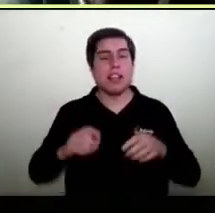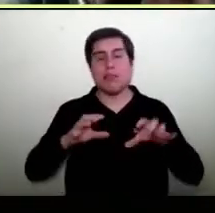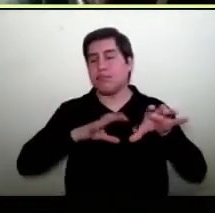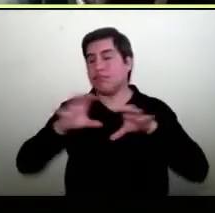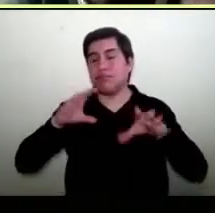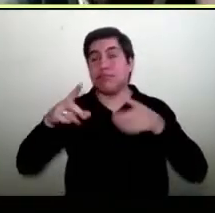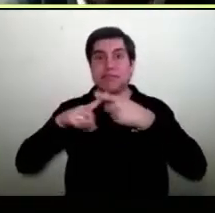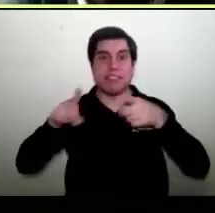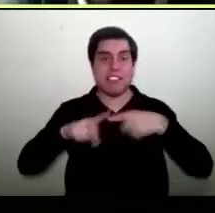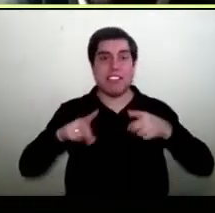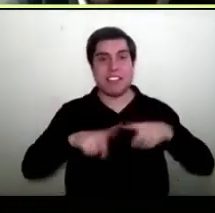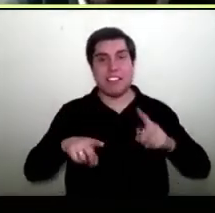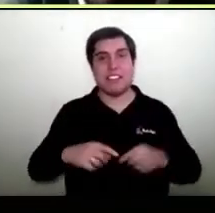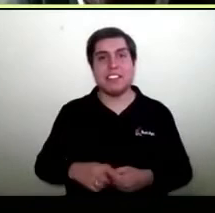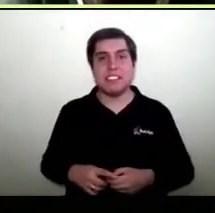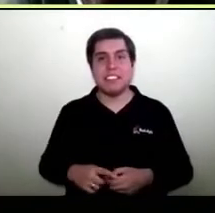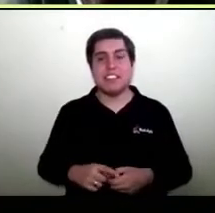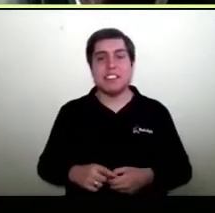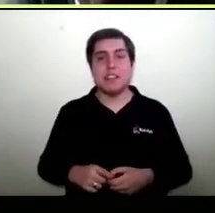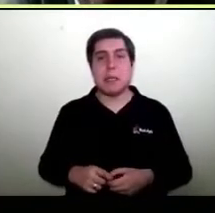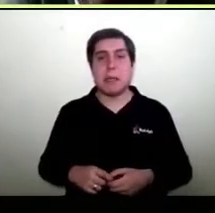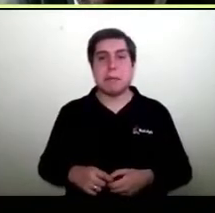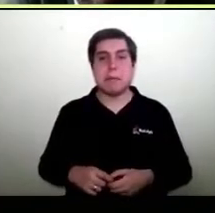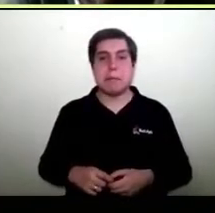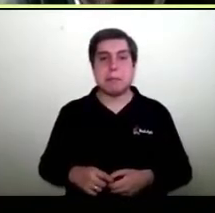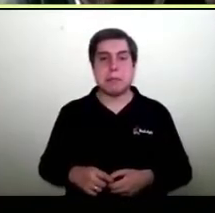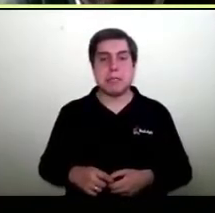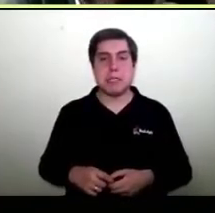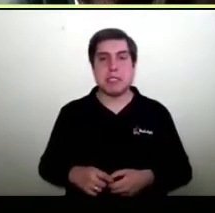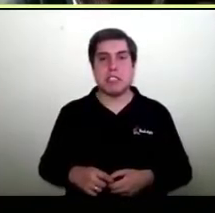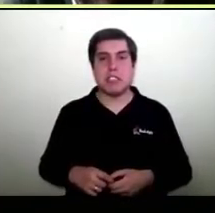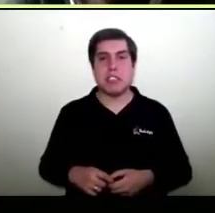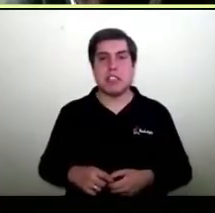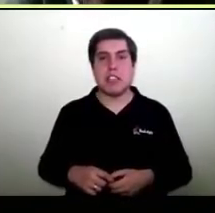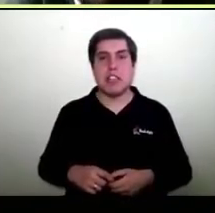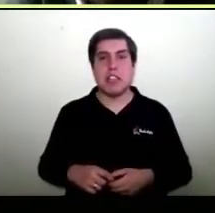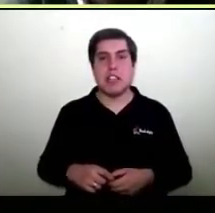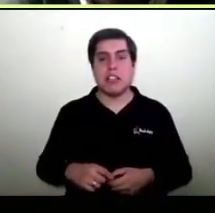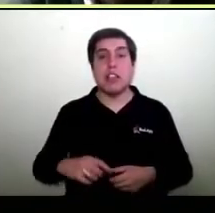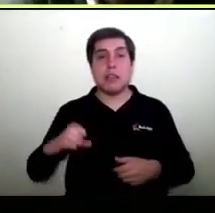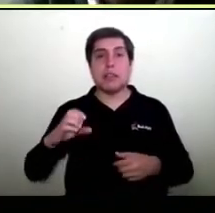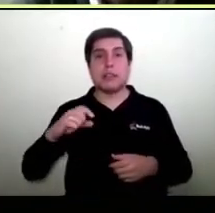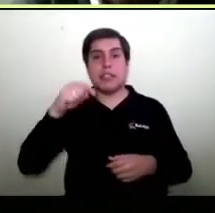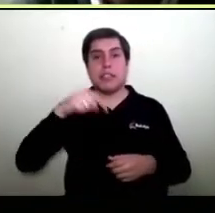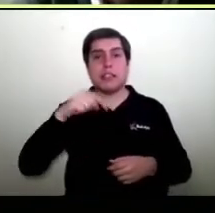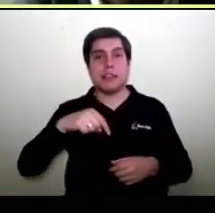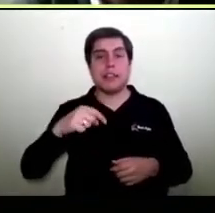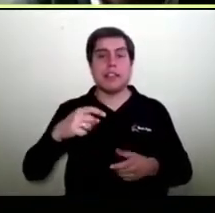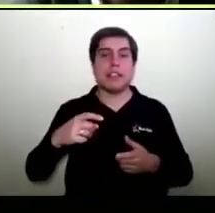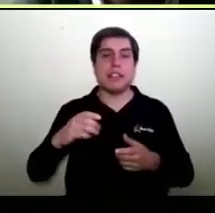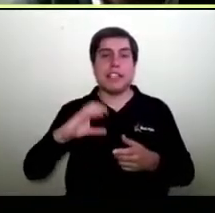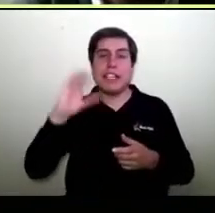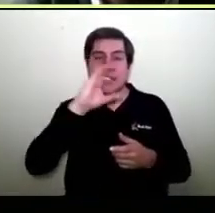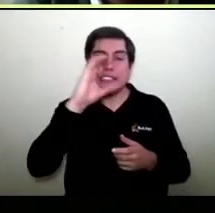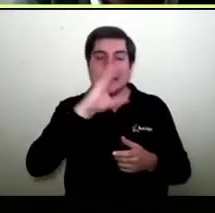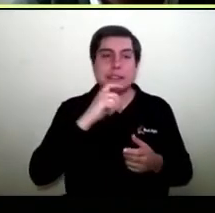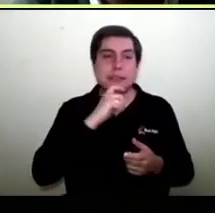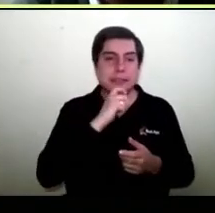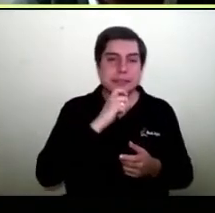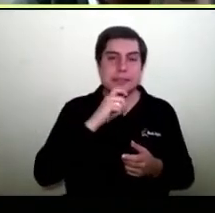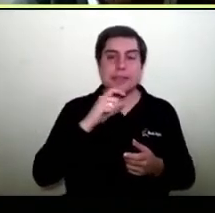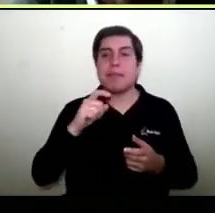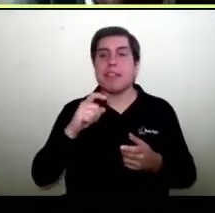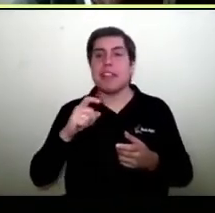no quiero equivocarme y no quiero quedar, porque al estar bajo el alero de la Cámara Nacional de Comercio y Servicios y Turismo, hoy día esto